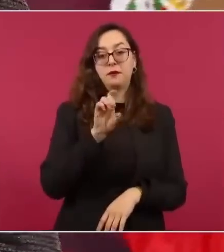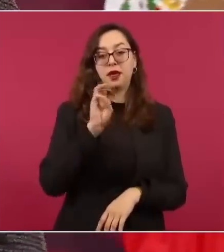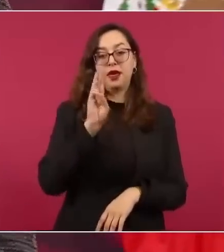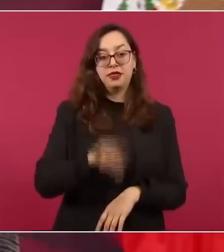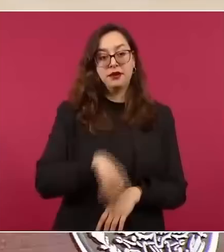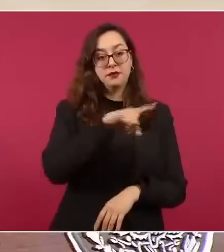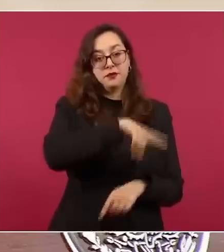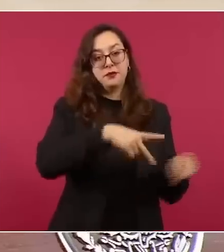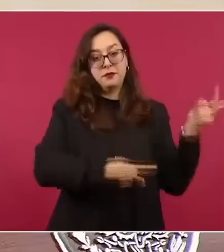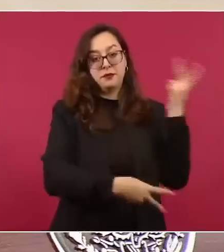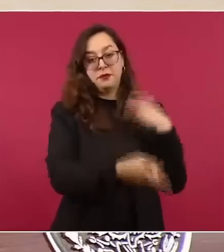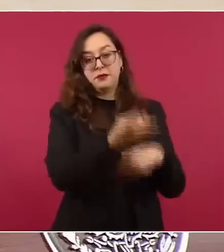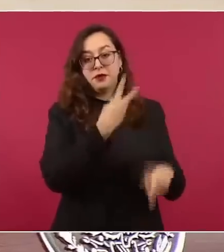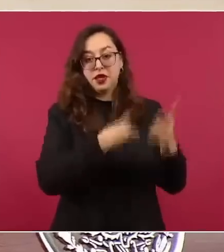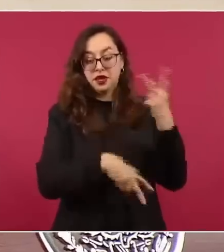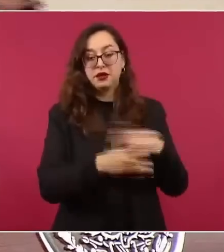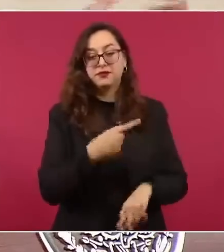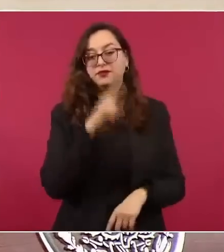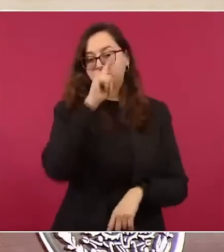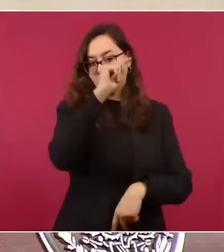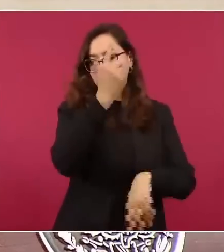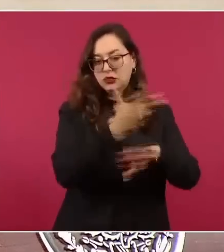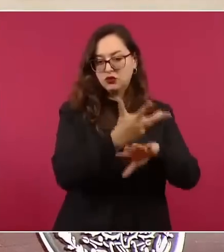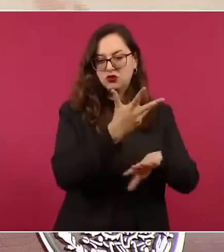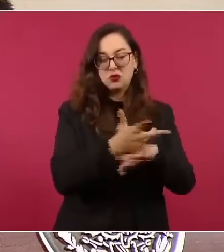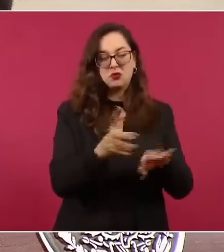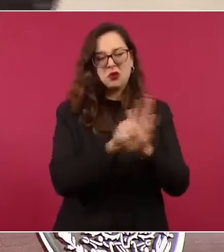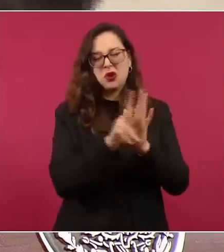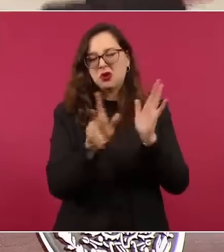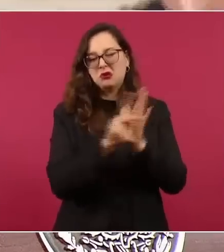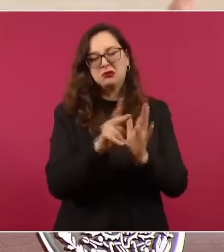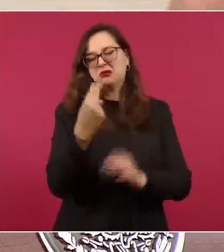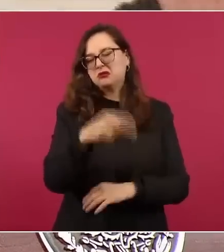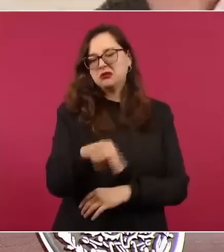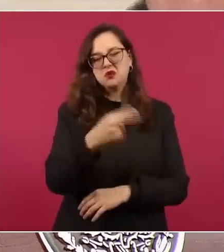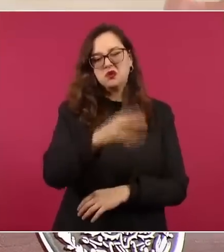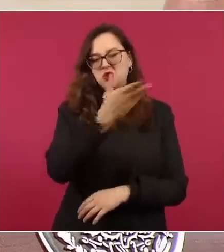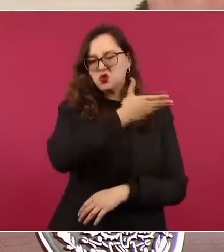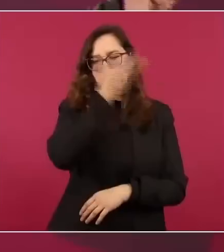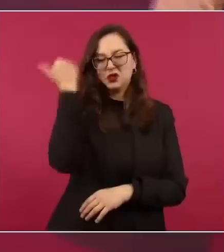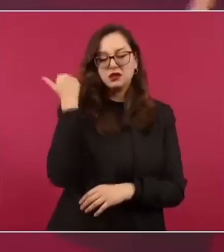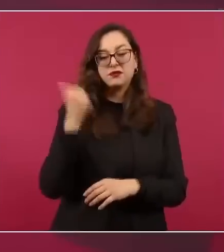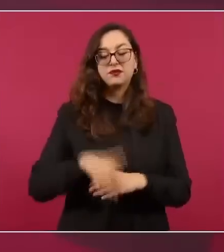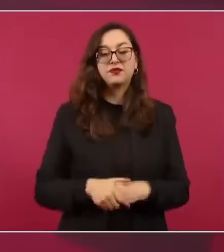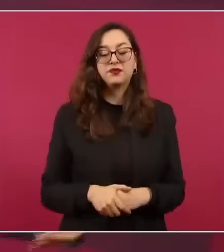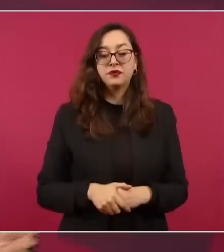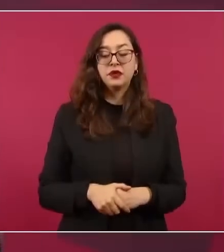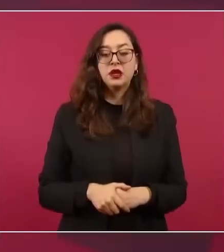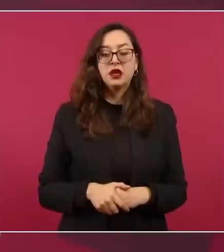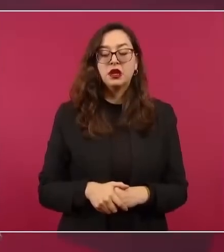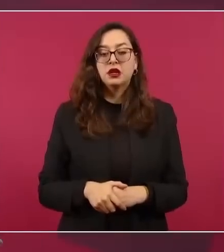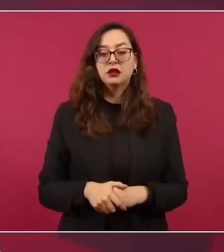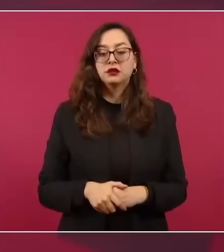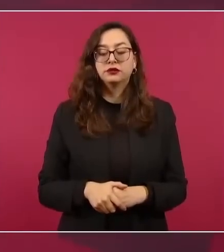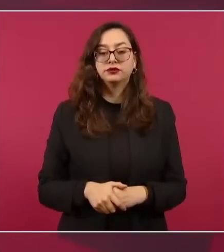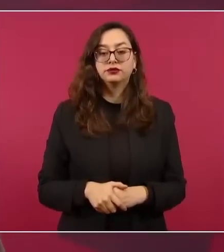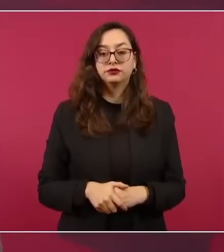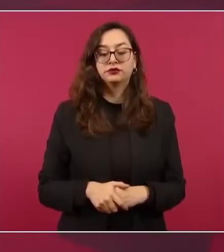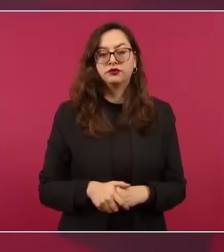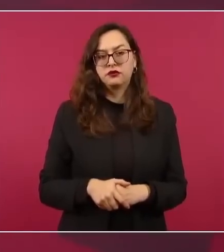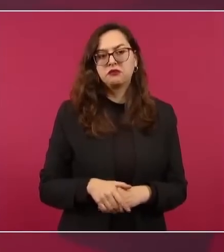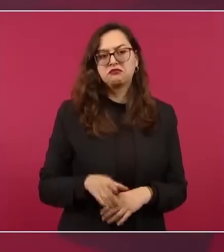decidió mandar a unos